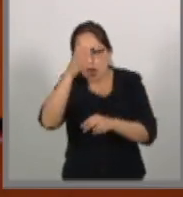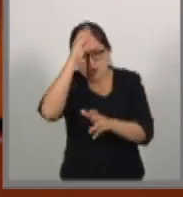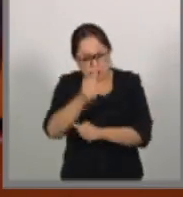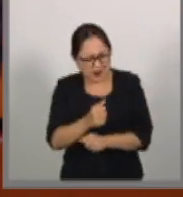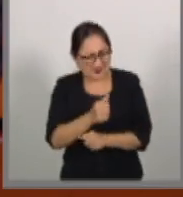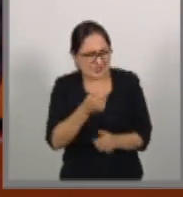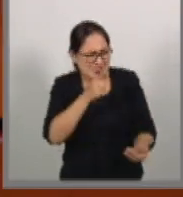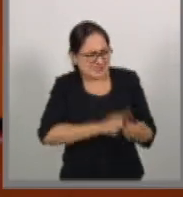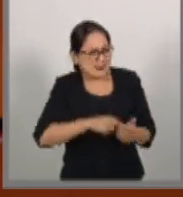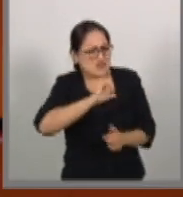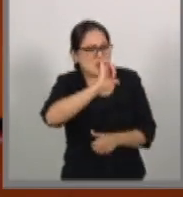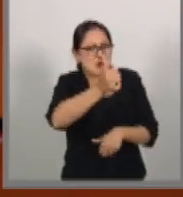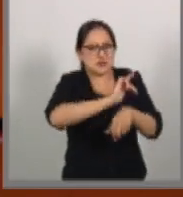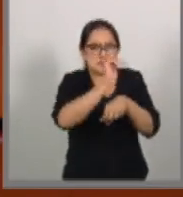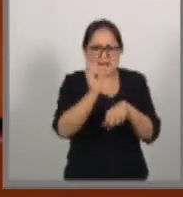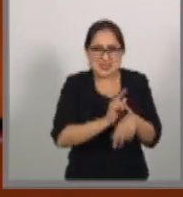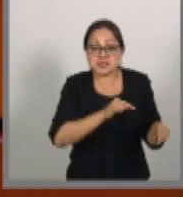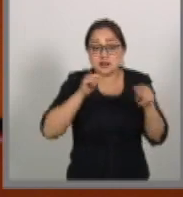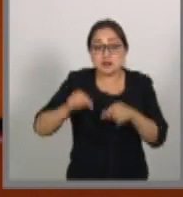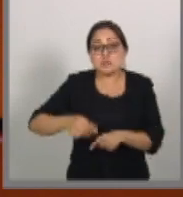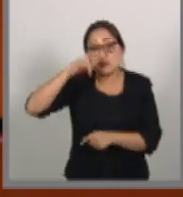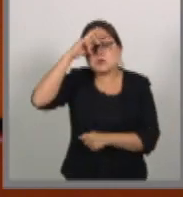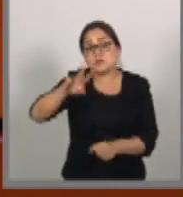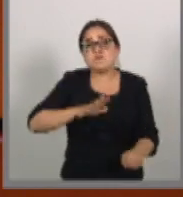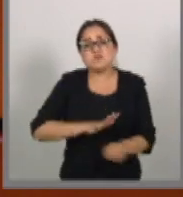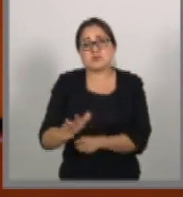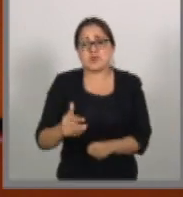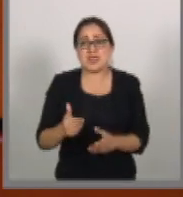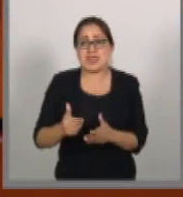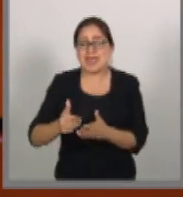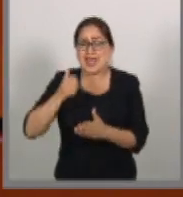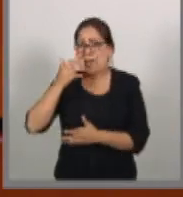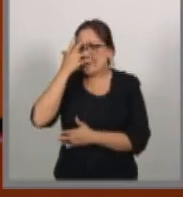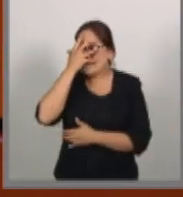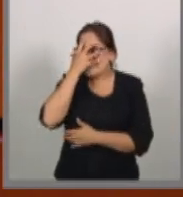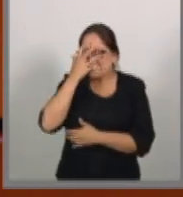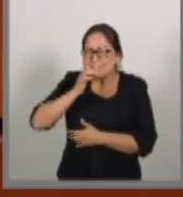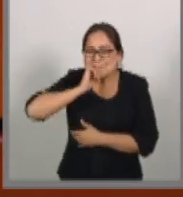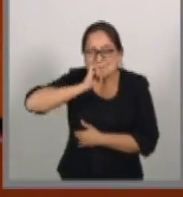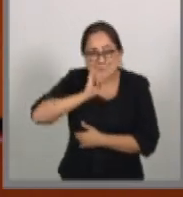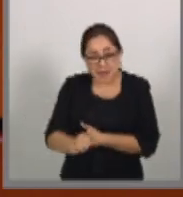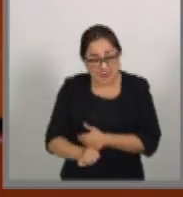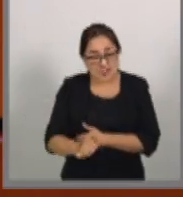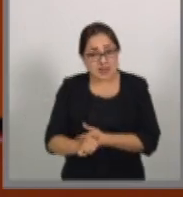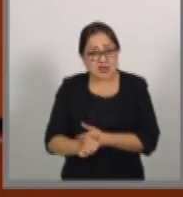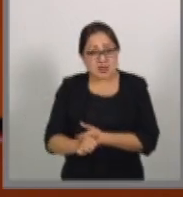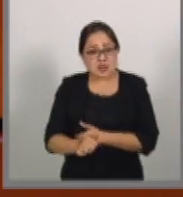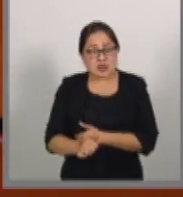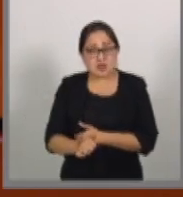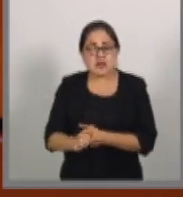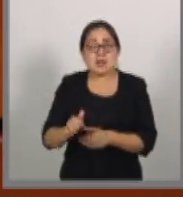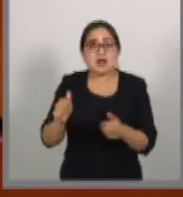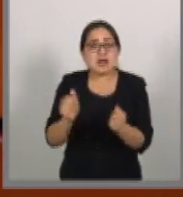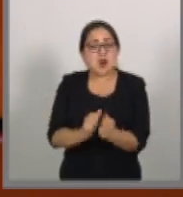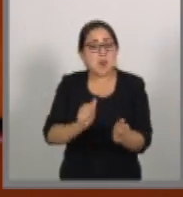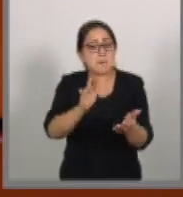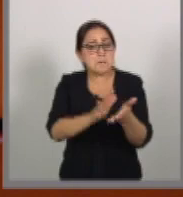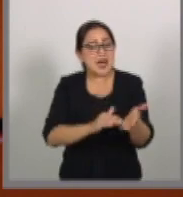En México, sin nada de vergüenza, con un papel